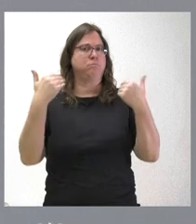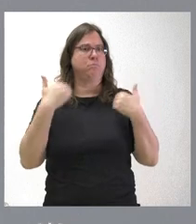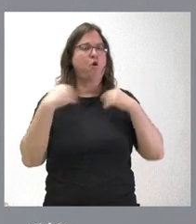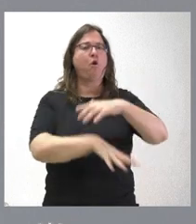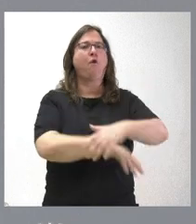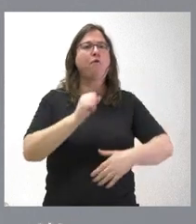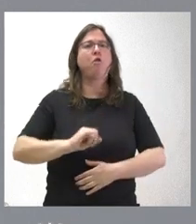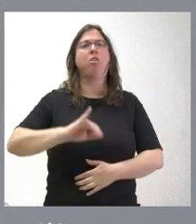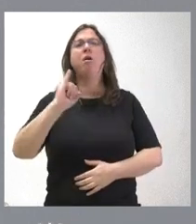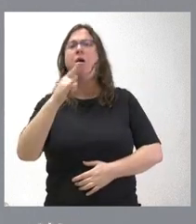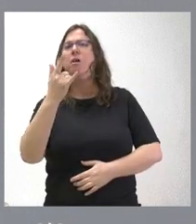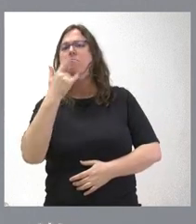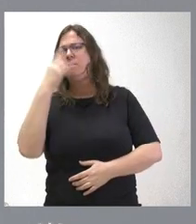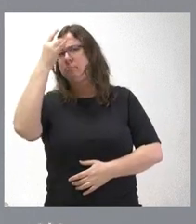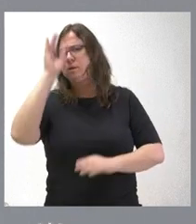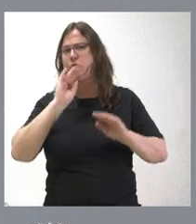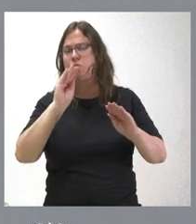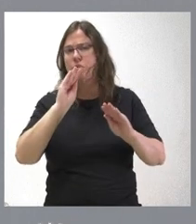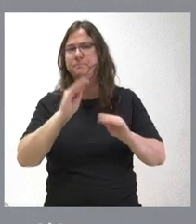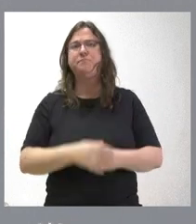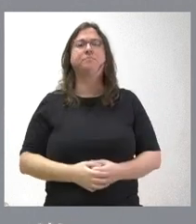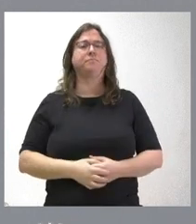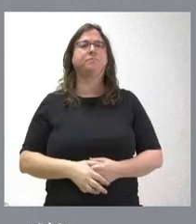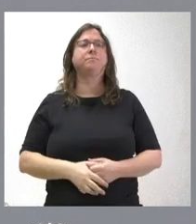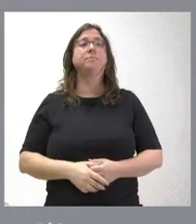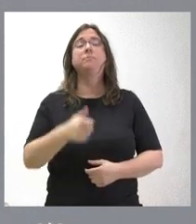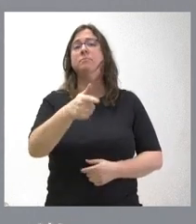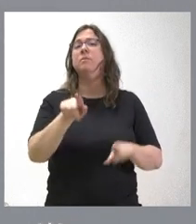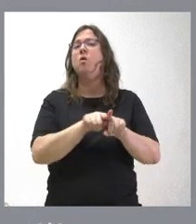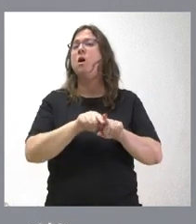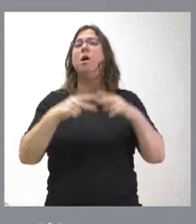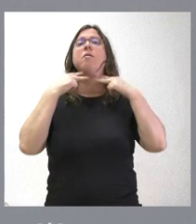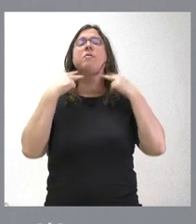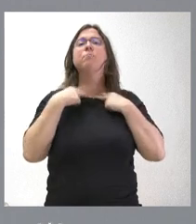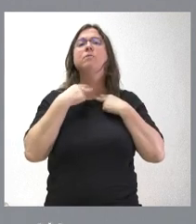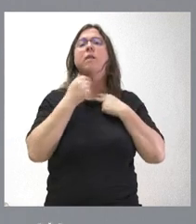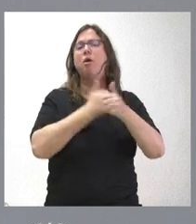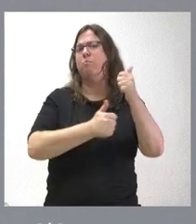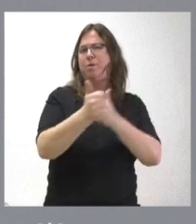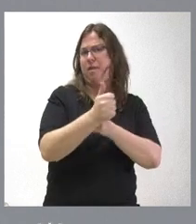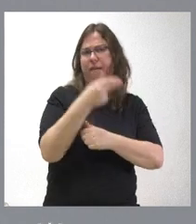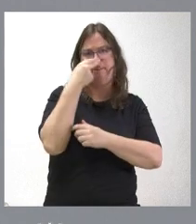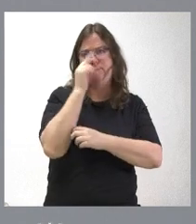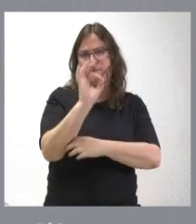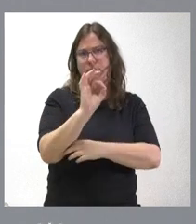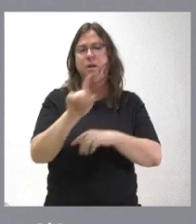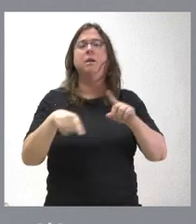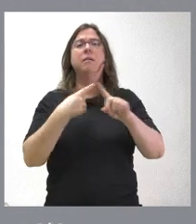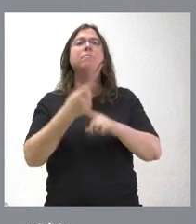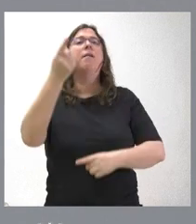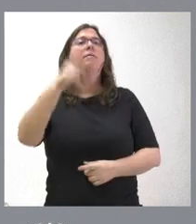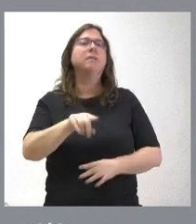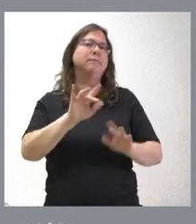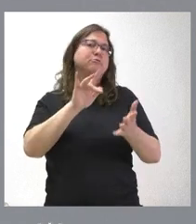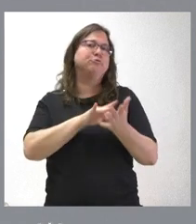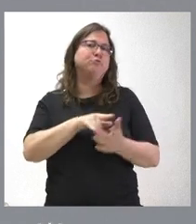plantear esas iniciativas. Saben ustedes que tienen en la Diputación una serie de prioridades y de intereses y, por tanto, también son ellos los que